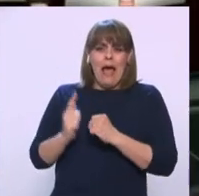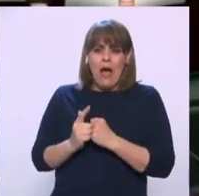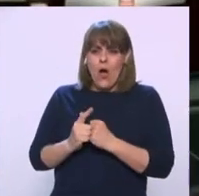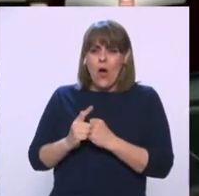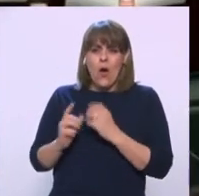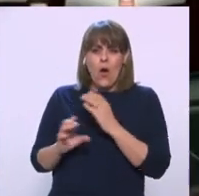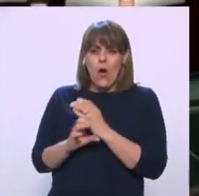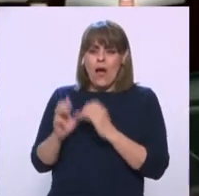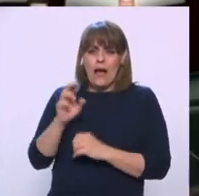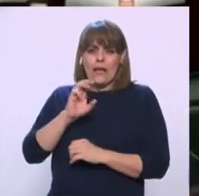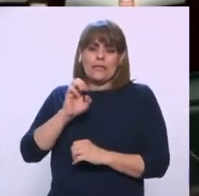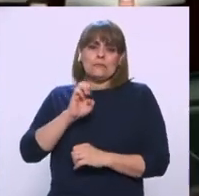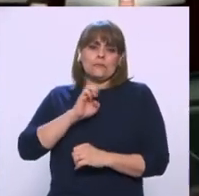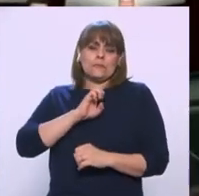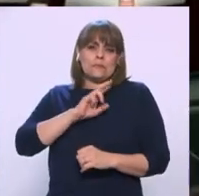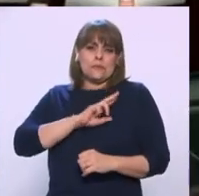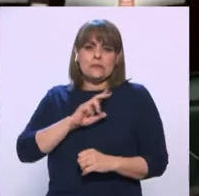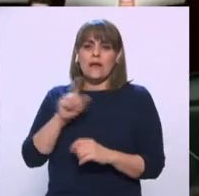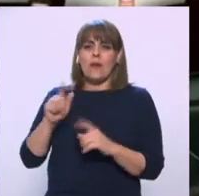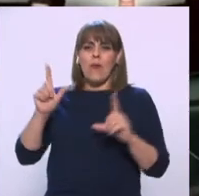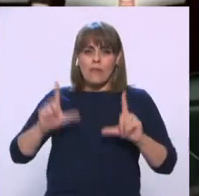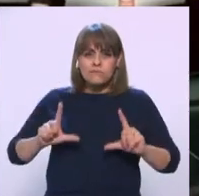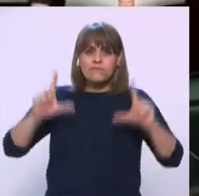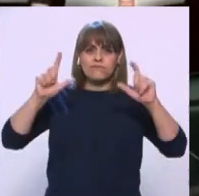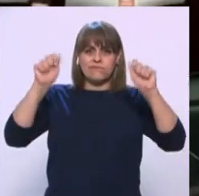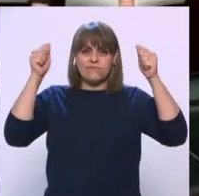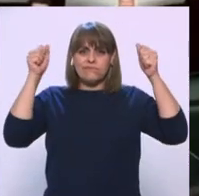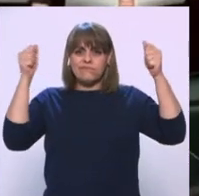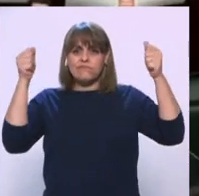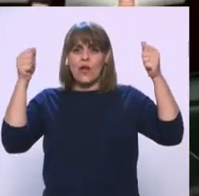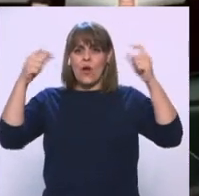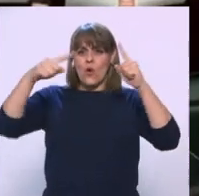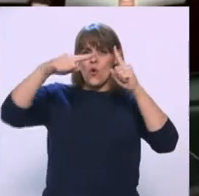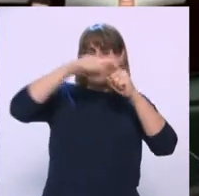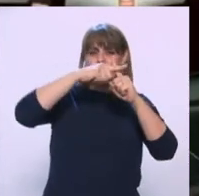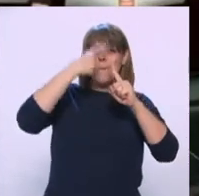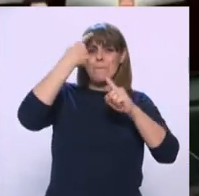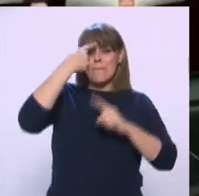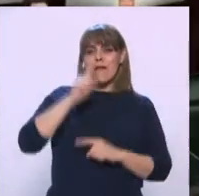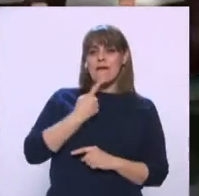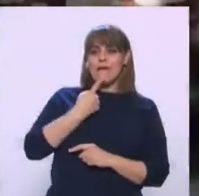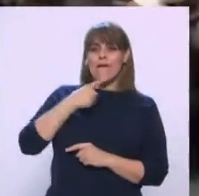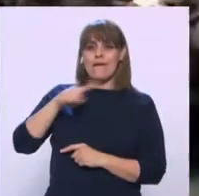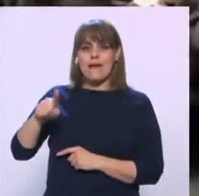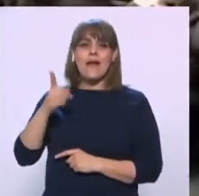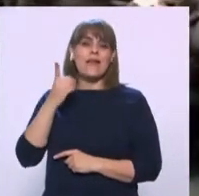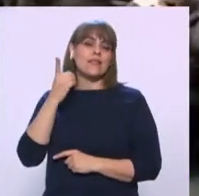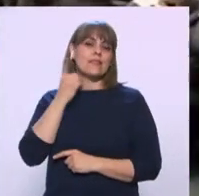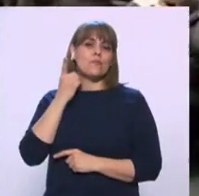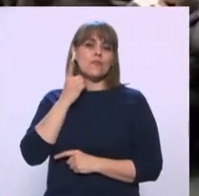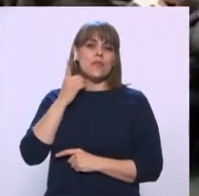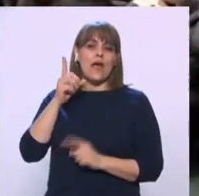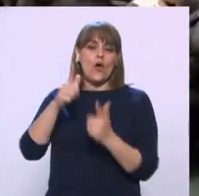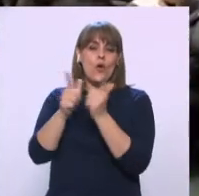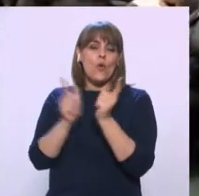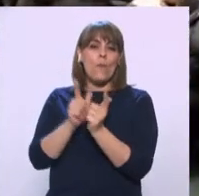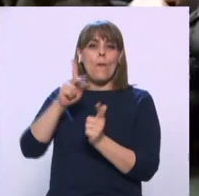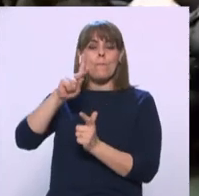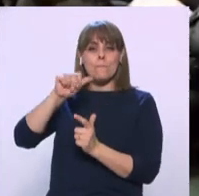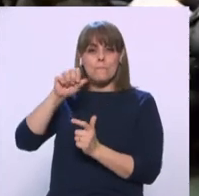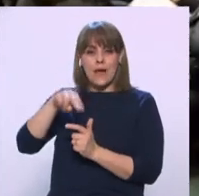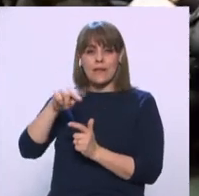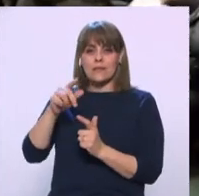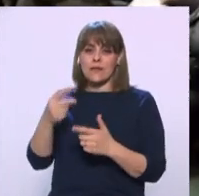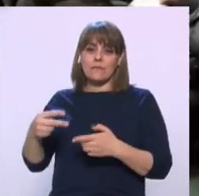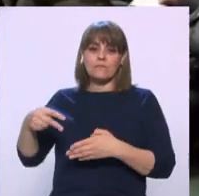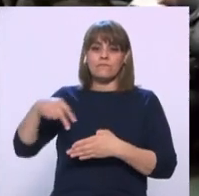Y entre piñatas De COVID-19 Mantas Y cruces Presentadas A manera De reclamo La diputada Del PAN Marta Romo Subió a la tribuna Con una